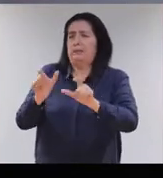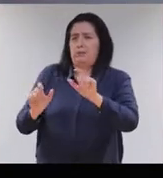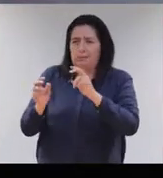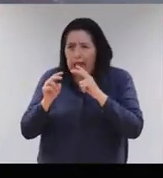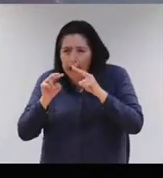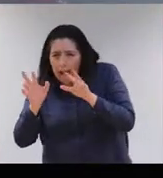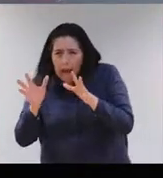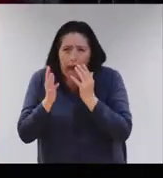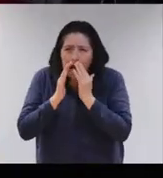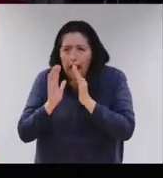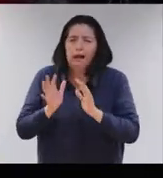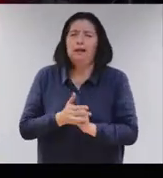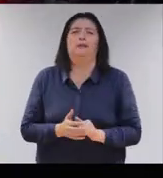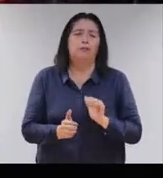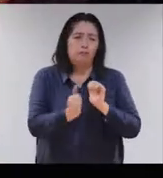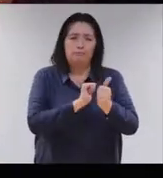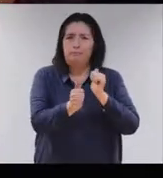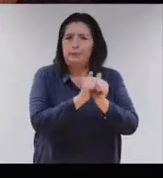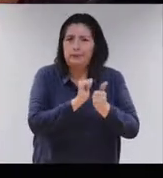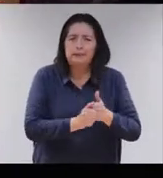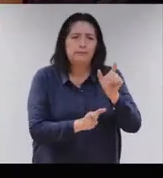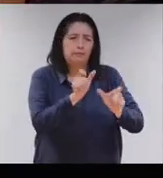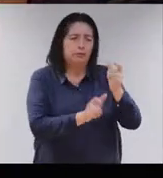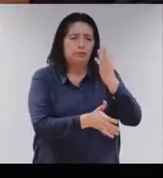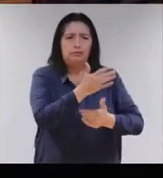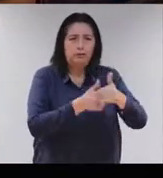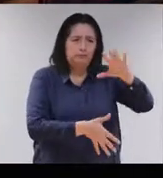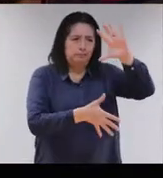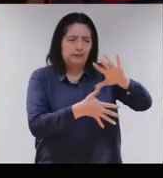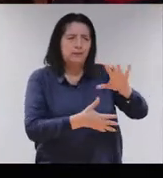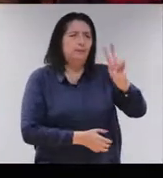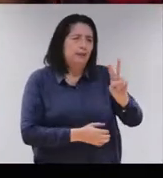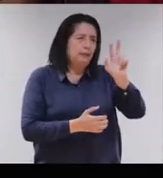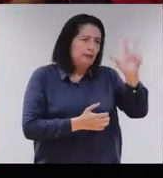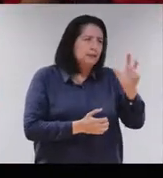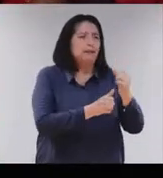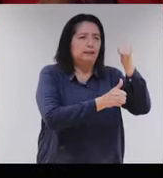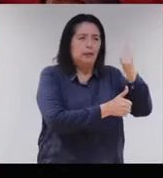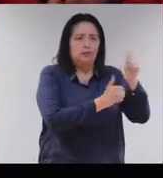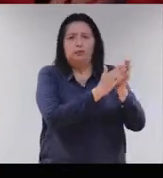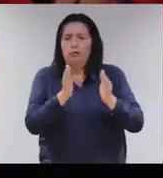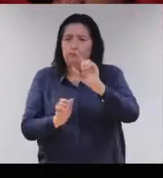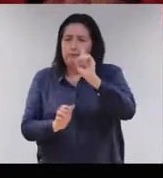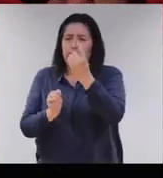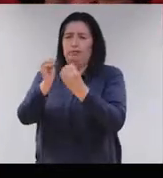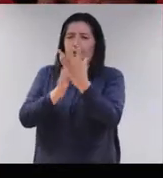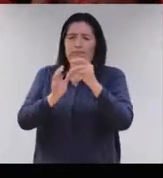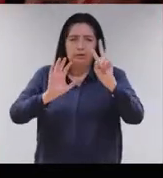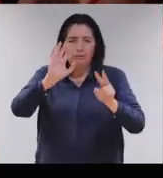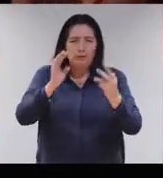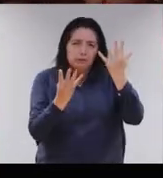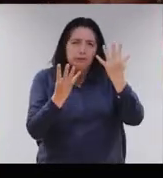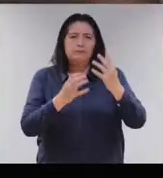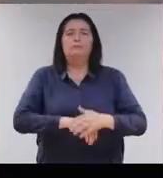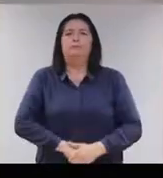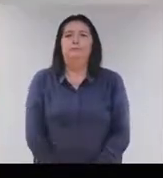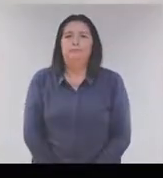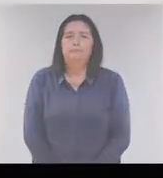Es la exageración. Juegos para Panamericanos del 23 de agosto al 1 de septiembre de 2019.